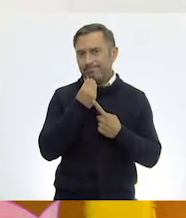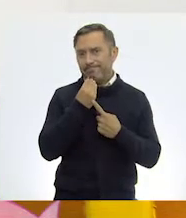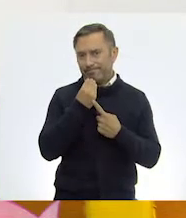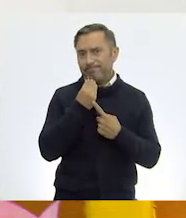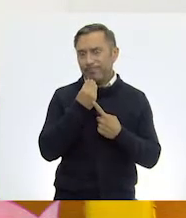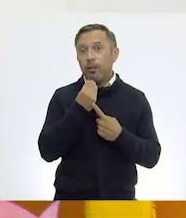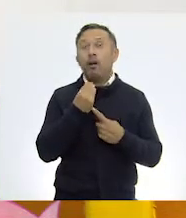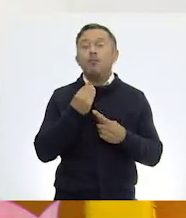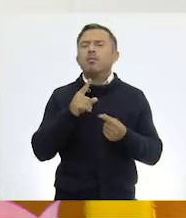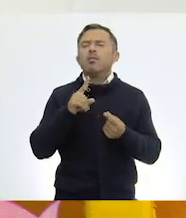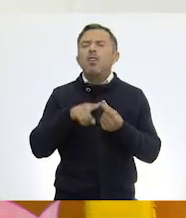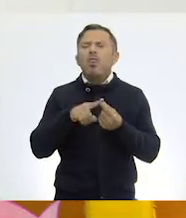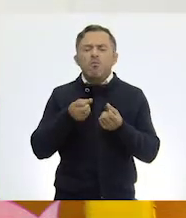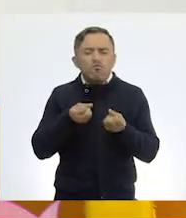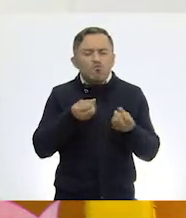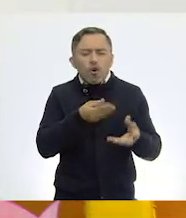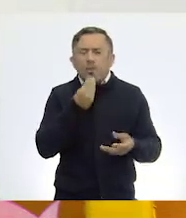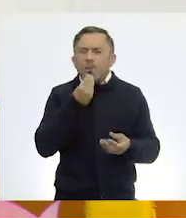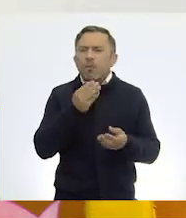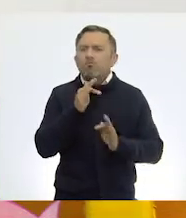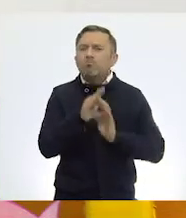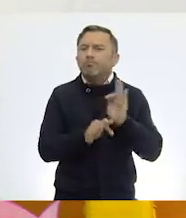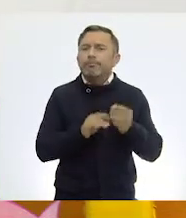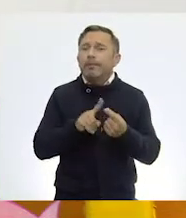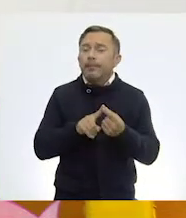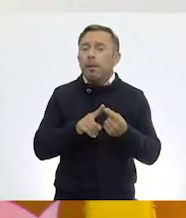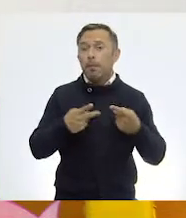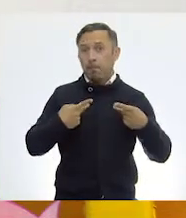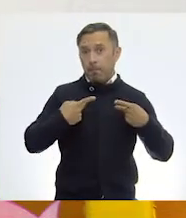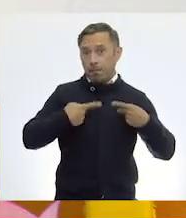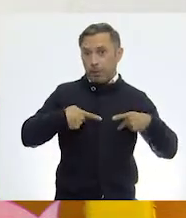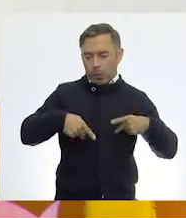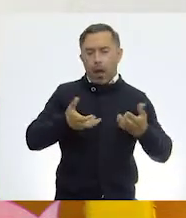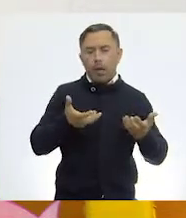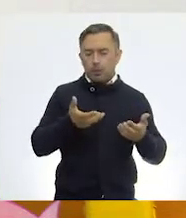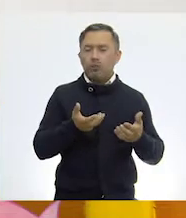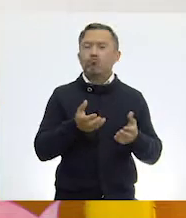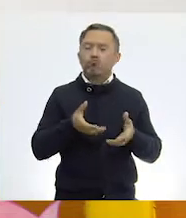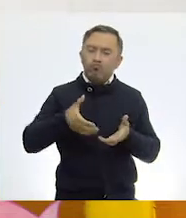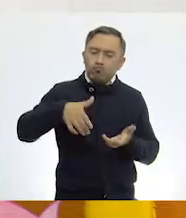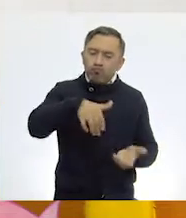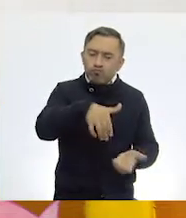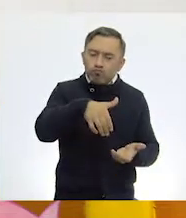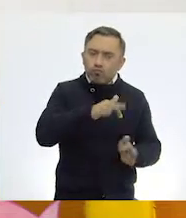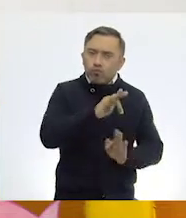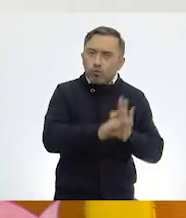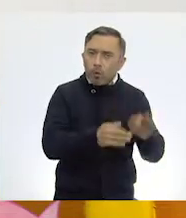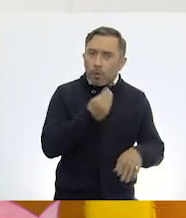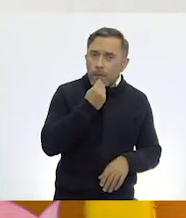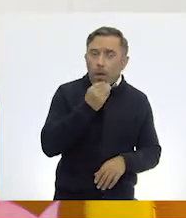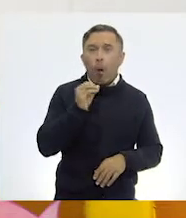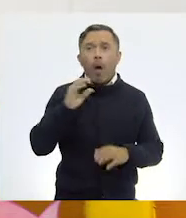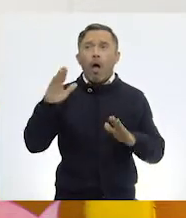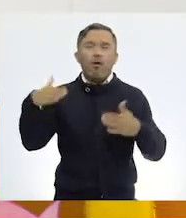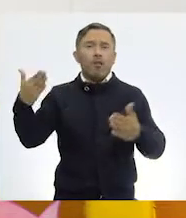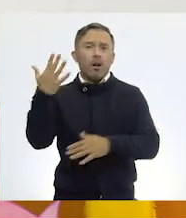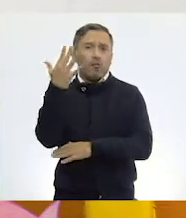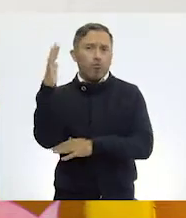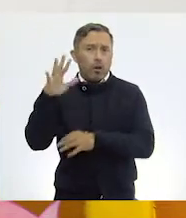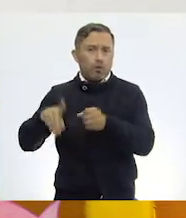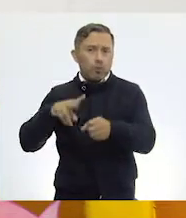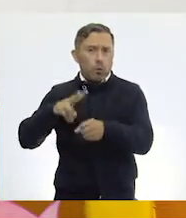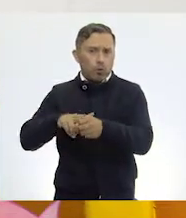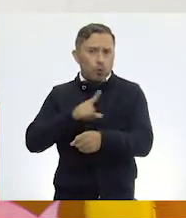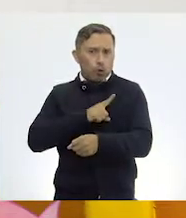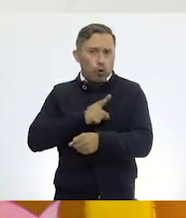o la naturaleza, cualquiera de los dos. Por ejemplo, Ale, ¿tú a tu gatito lo alimentas